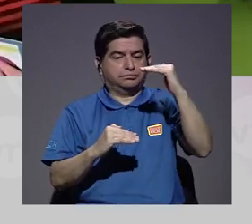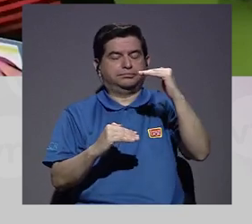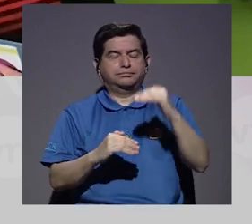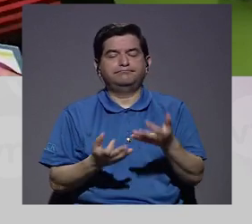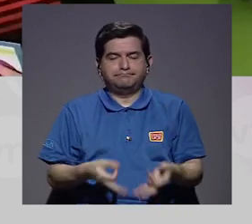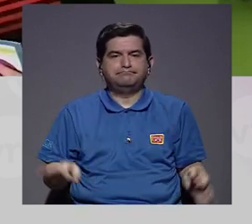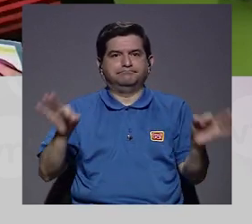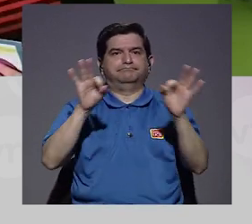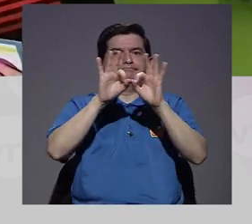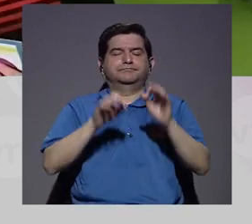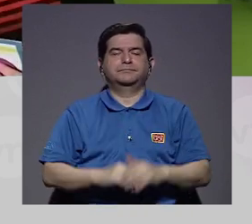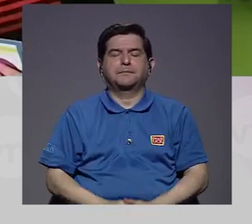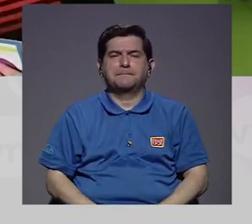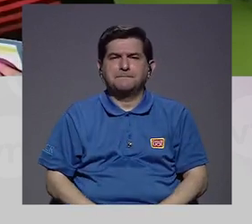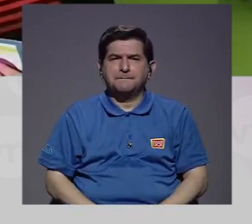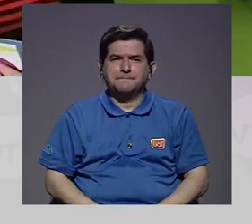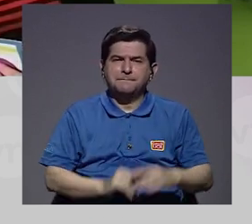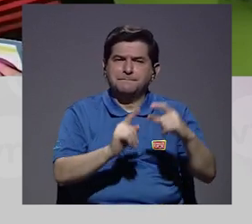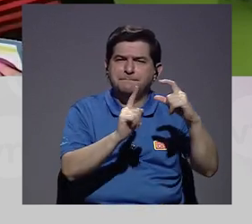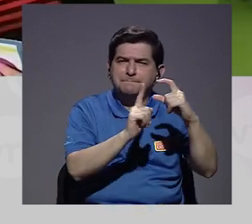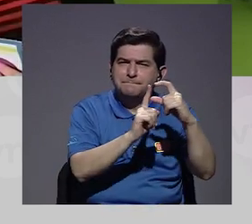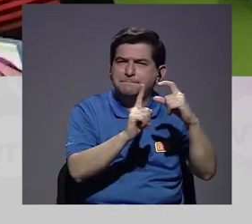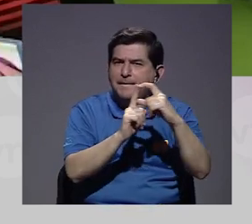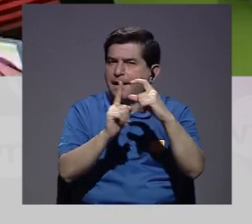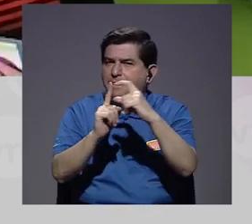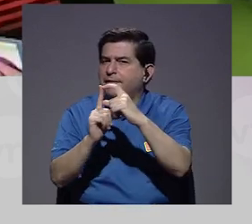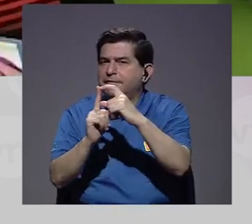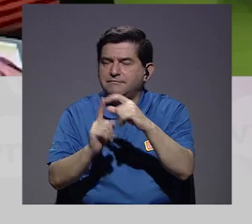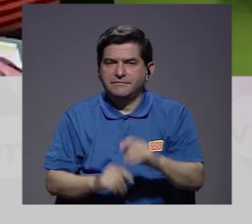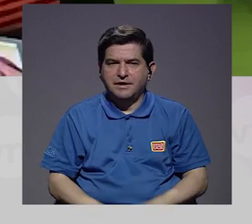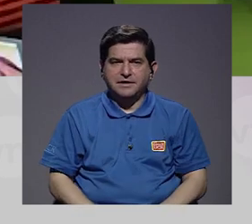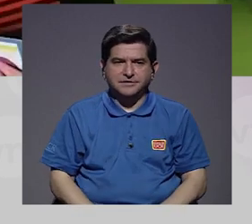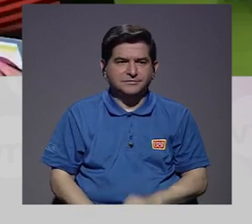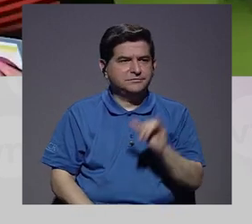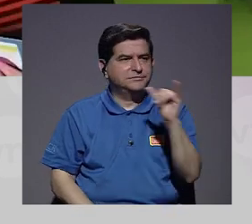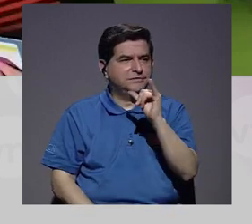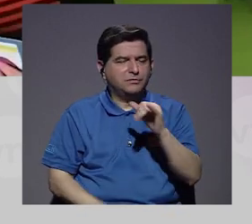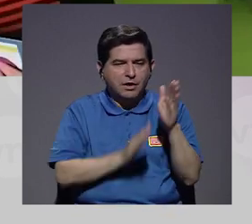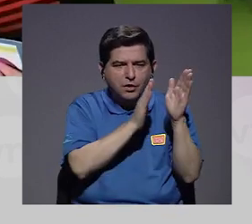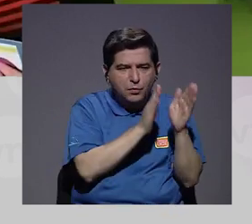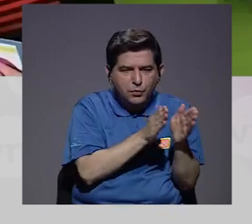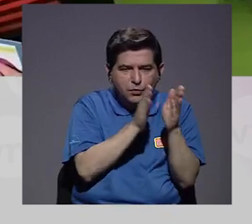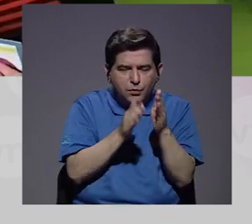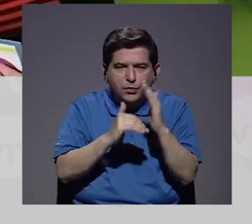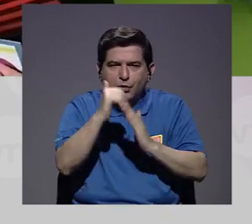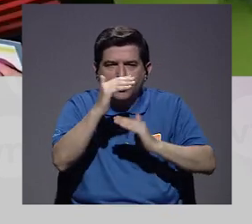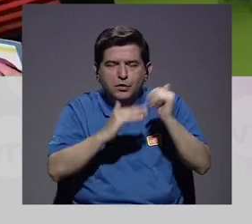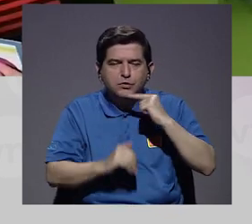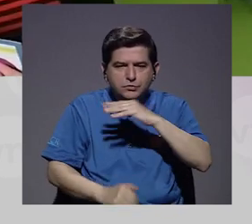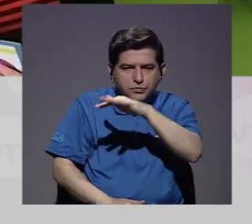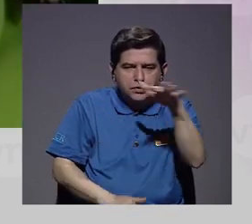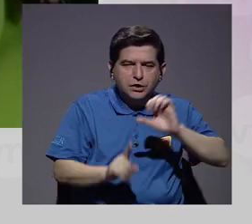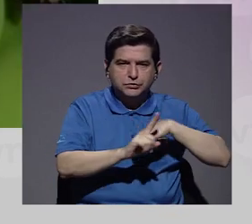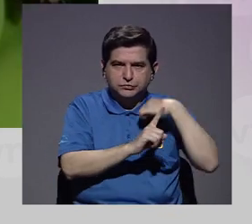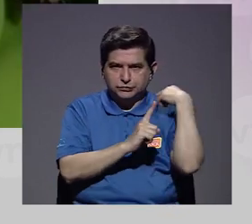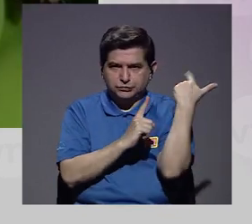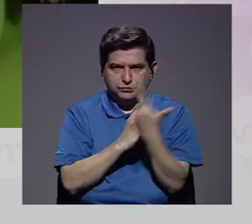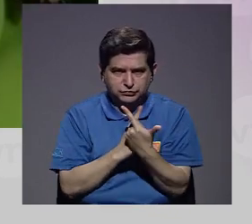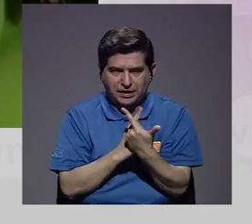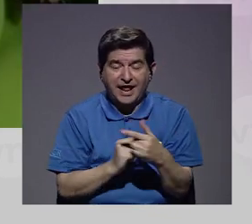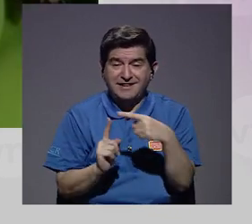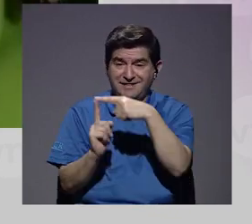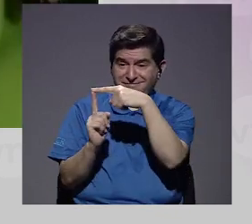relevancia. Las palabras van como acomodando y construyendo las realidades